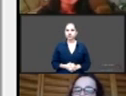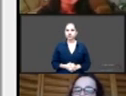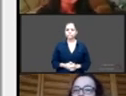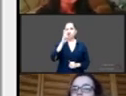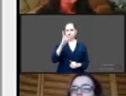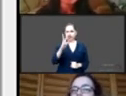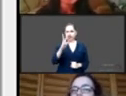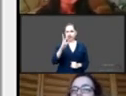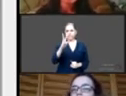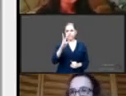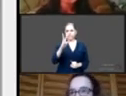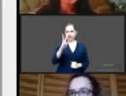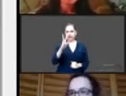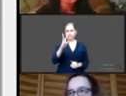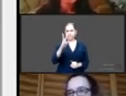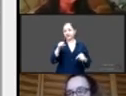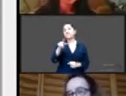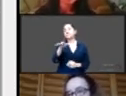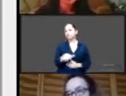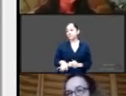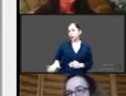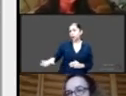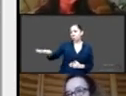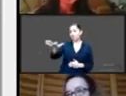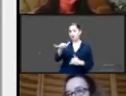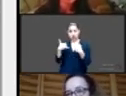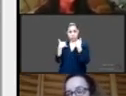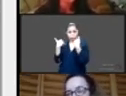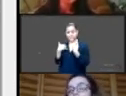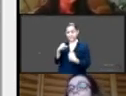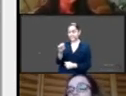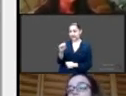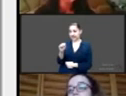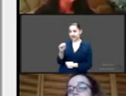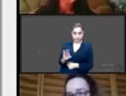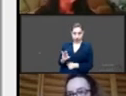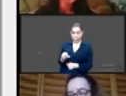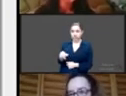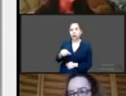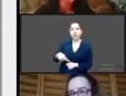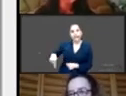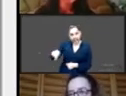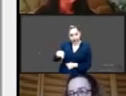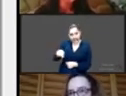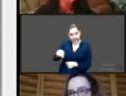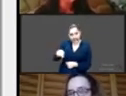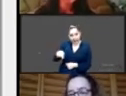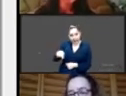% de la población adolescente está iniciando su vida sexual, utiliza algún método esta